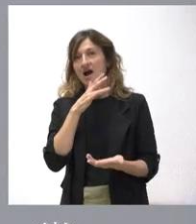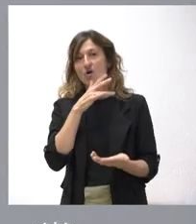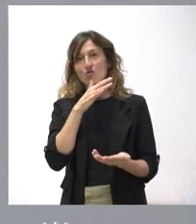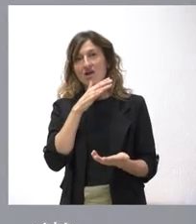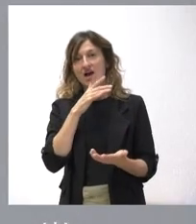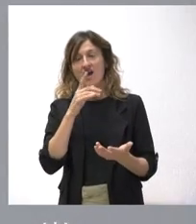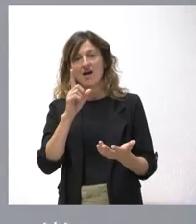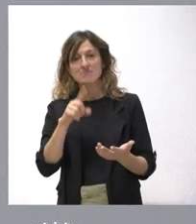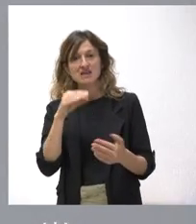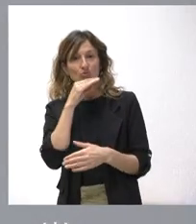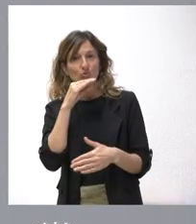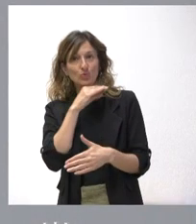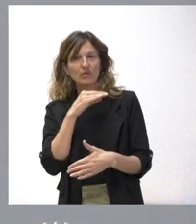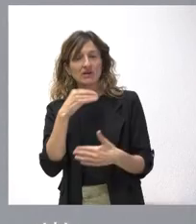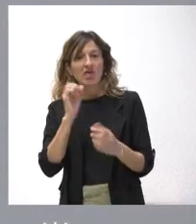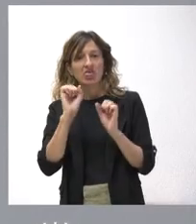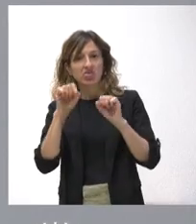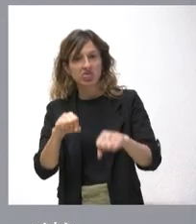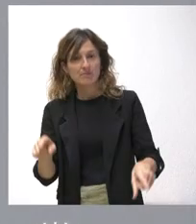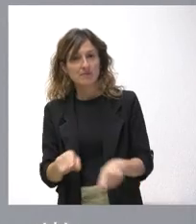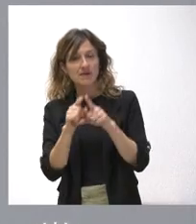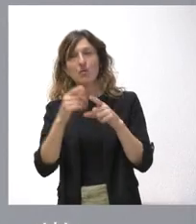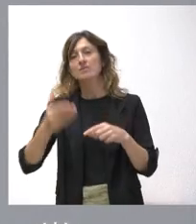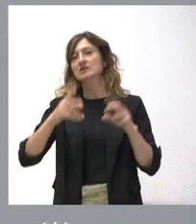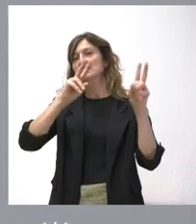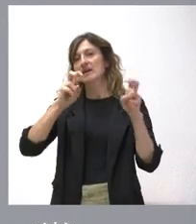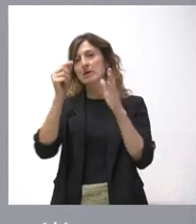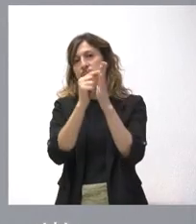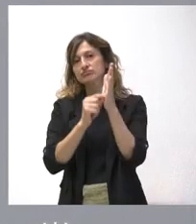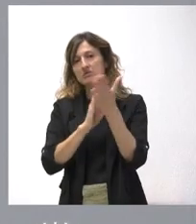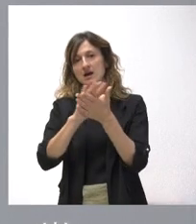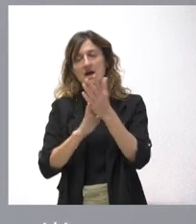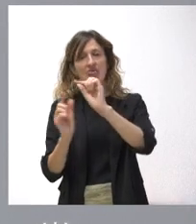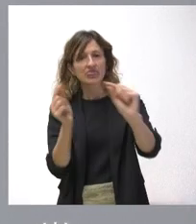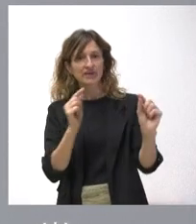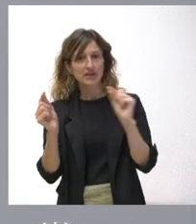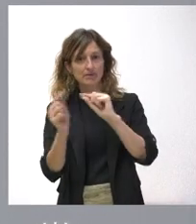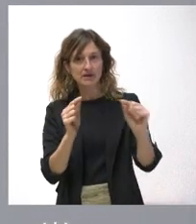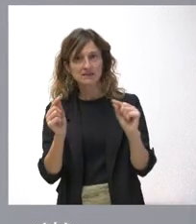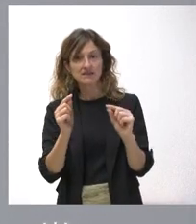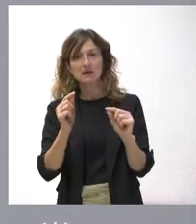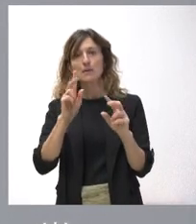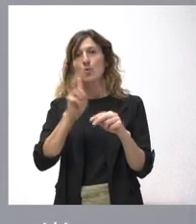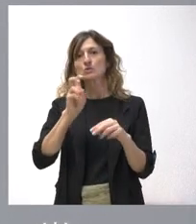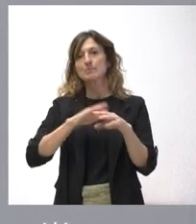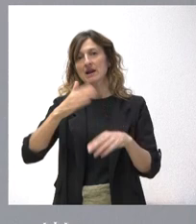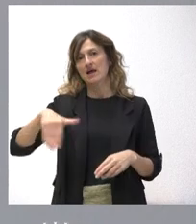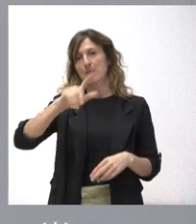más allá del retraso, lo que nos importa son los temas que se van a debatir y que lo que debatamos sea útil para la gente.